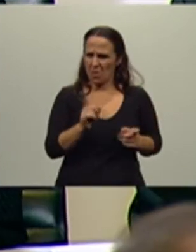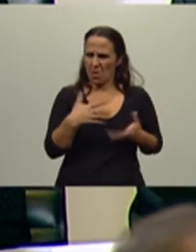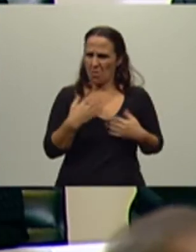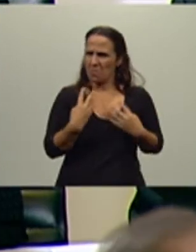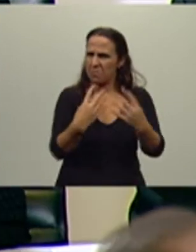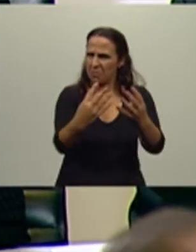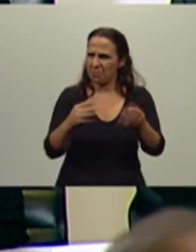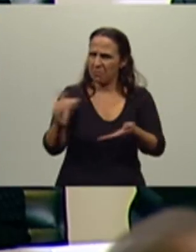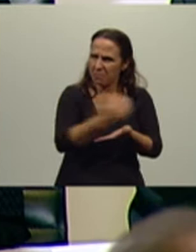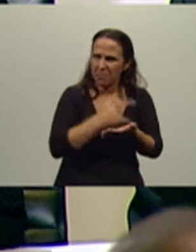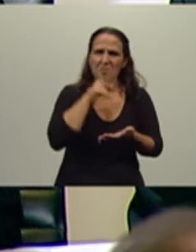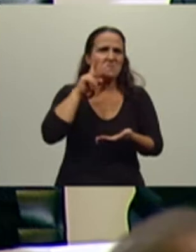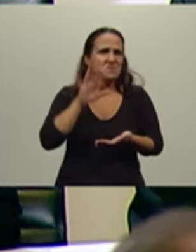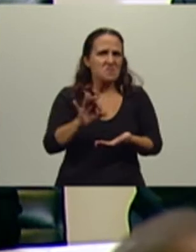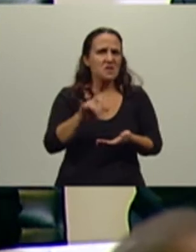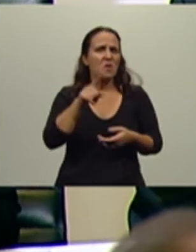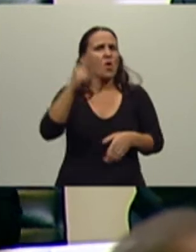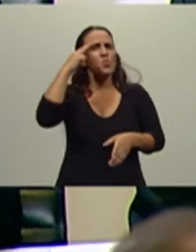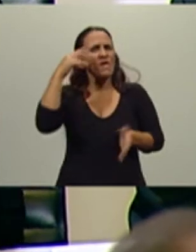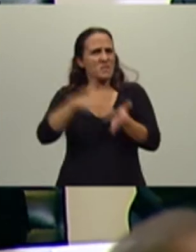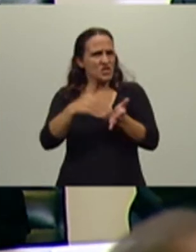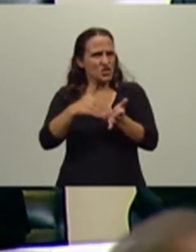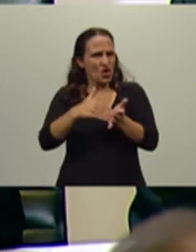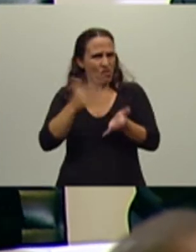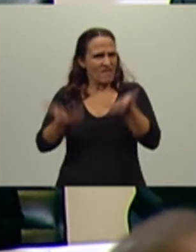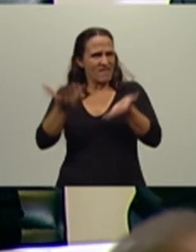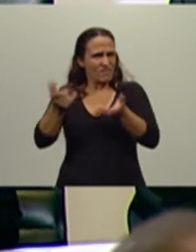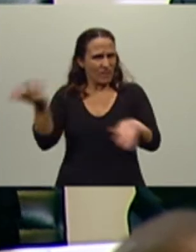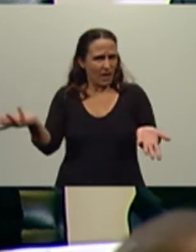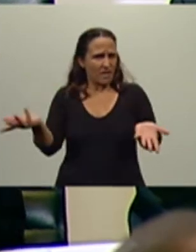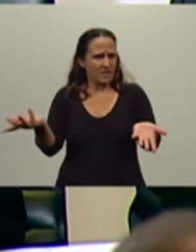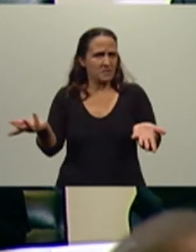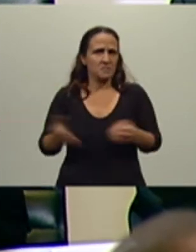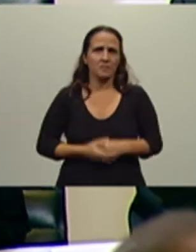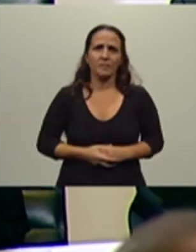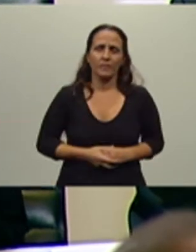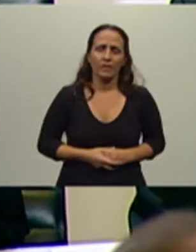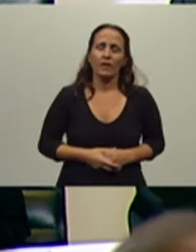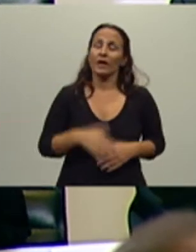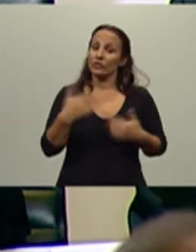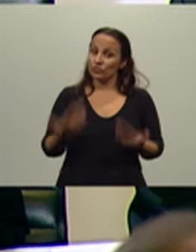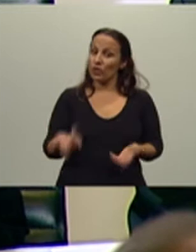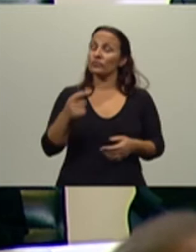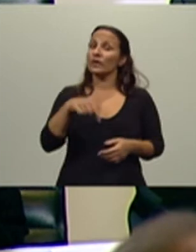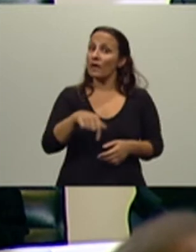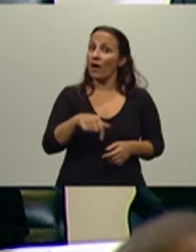.200.000 toneladas. Pero lo que es importante, no solamente estamos hoy autorizando la